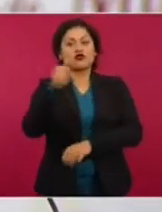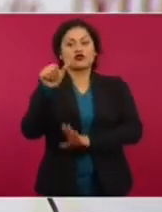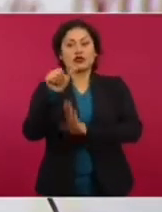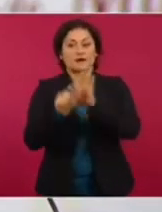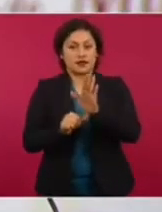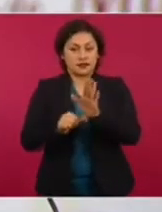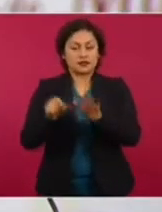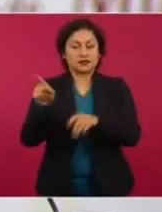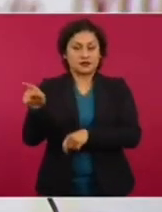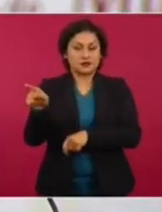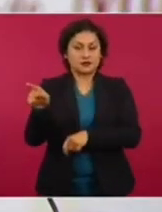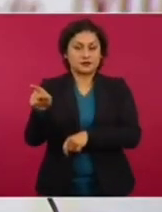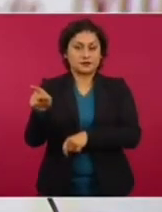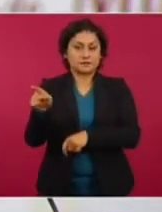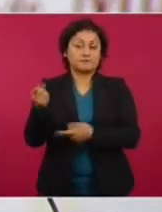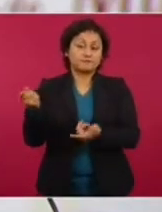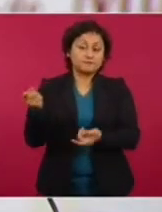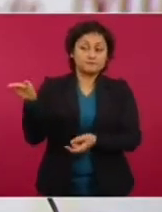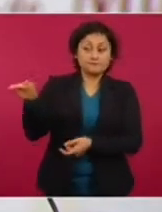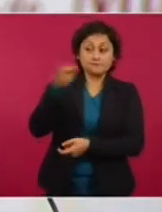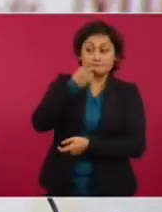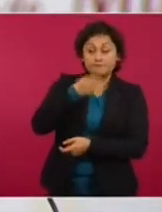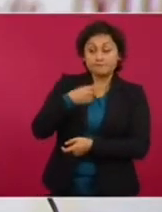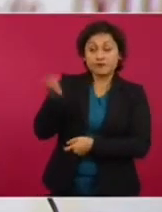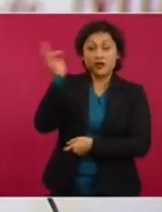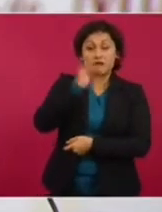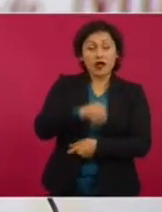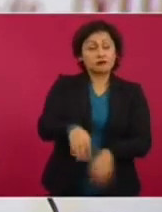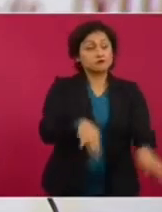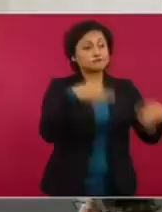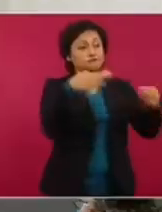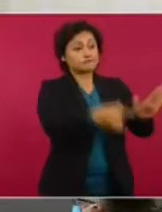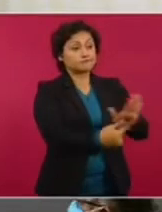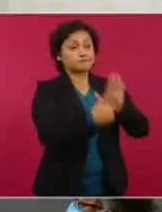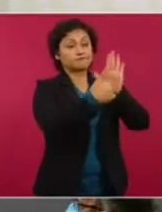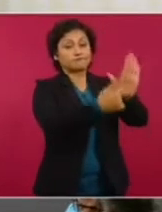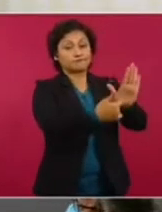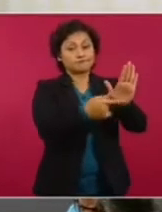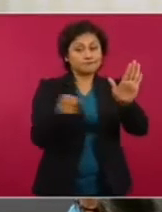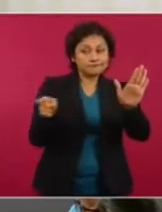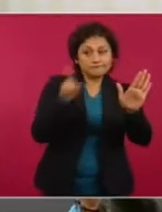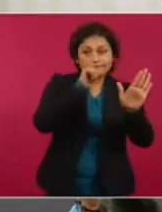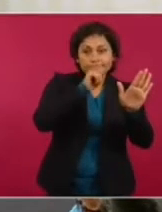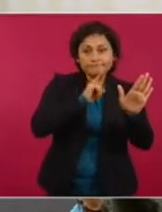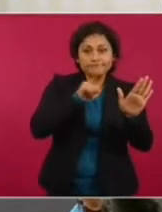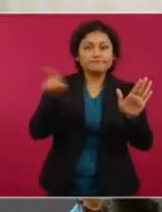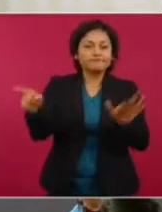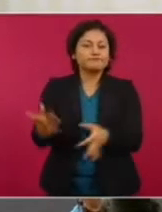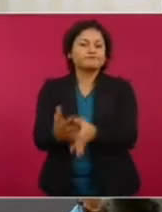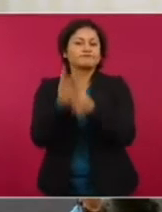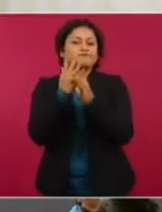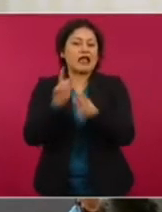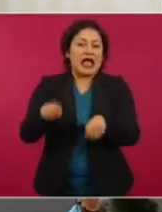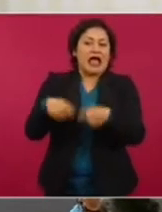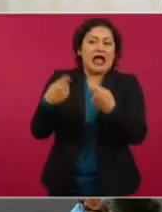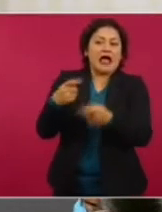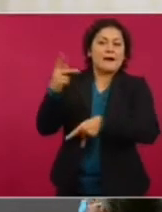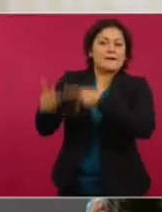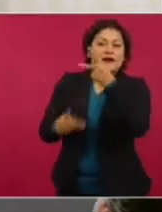desmintiendo así las versiones publicadas que querían hacer creer que la casa había sido prestada.